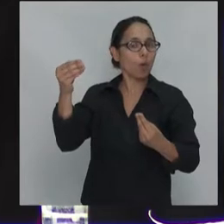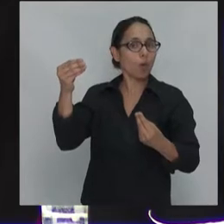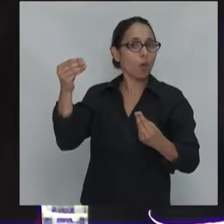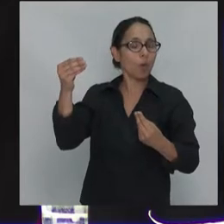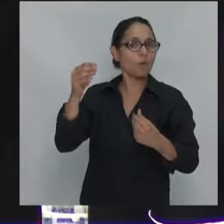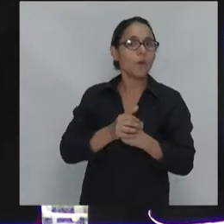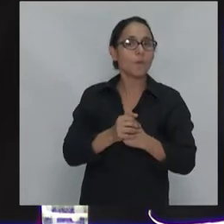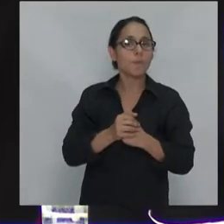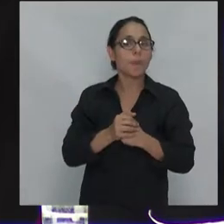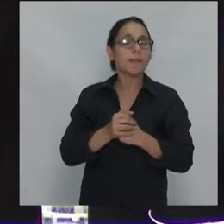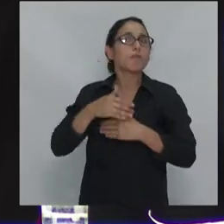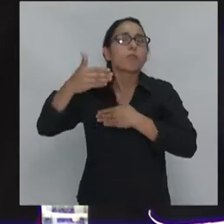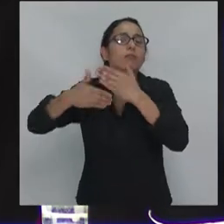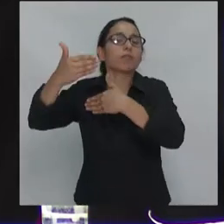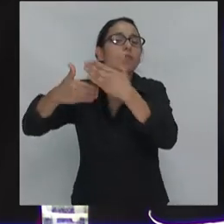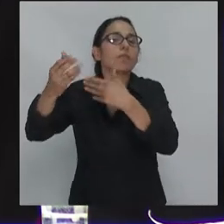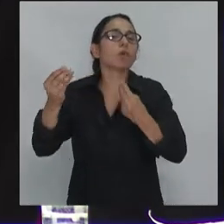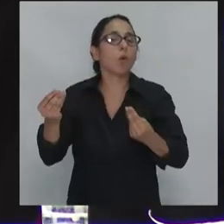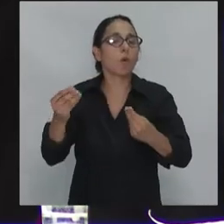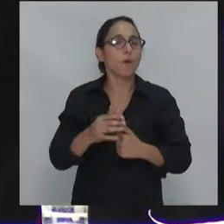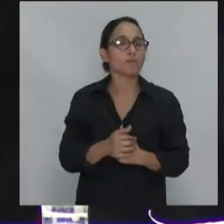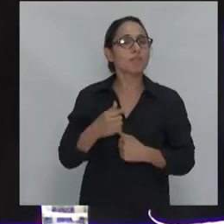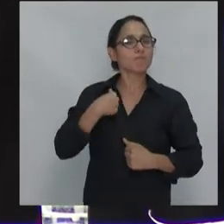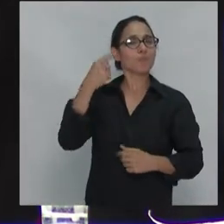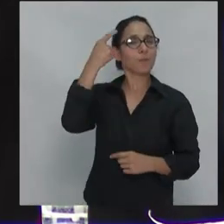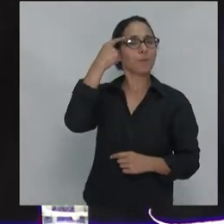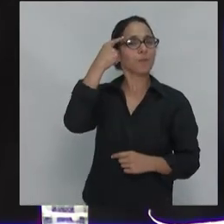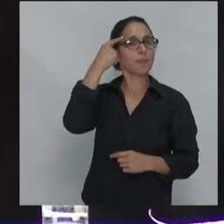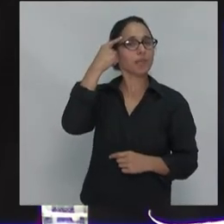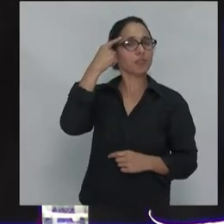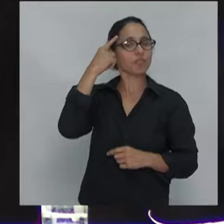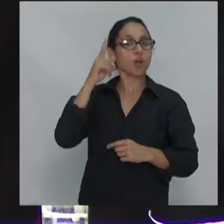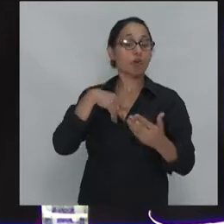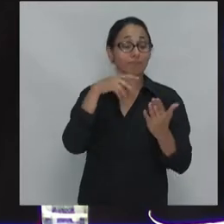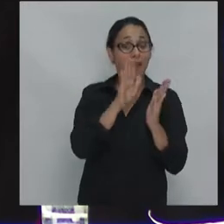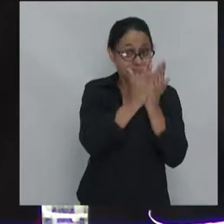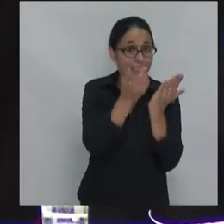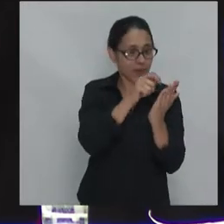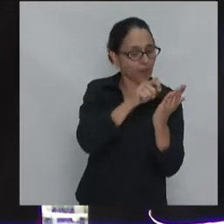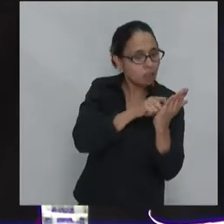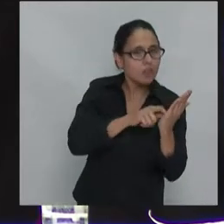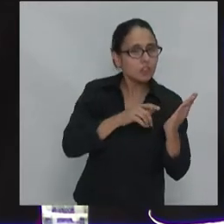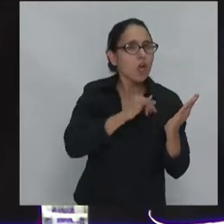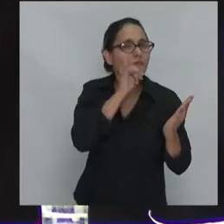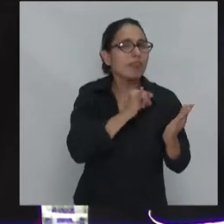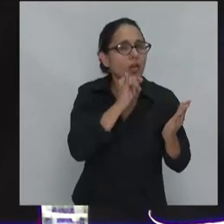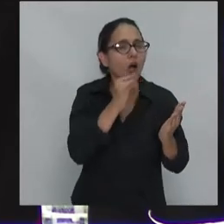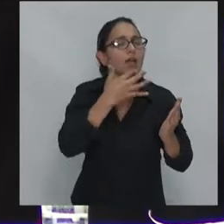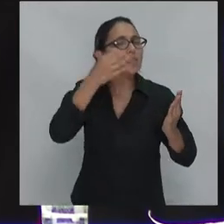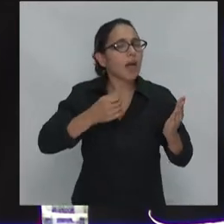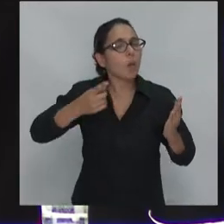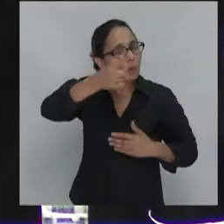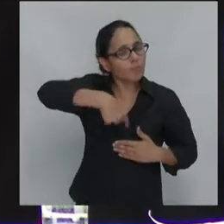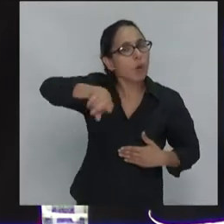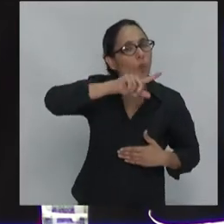conyuntura que conozco más, pero yo creo que algunas de las cosas que estoy diciendo en este libro también, digamos, pueden ser útiles para